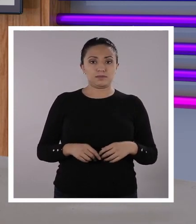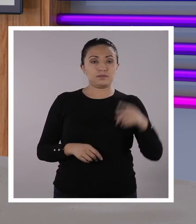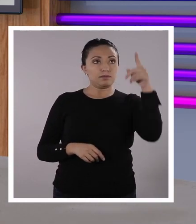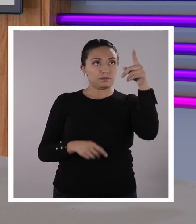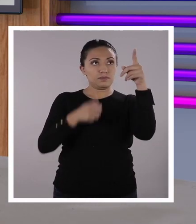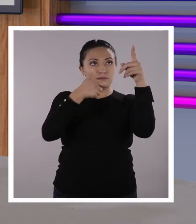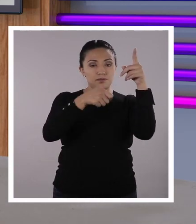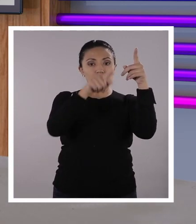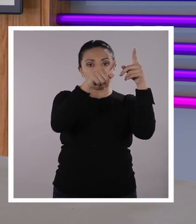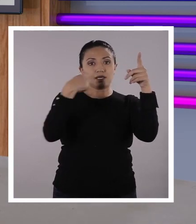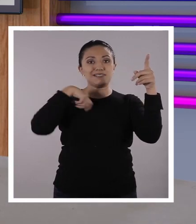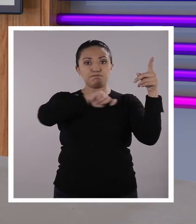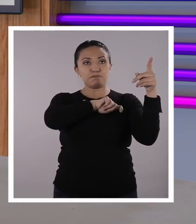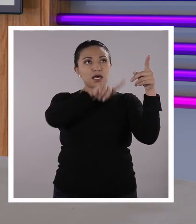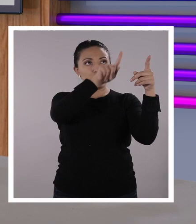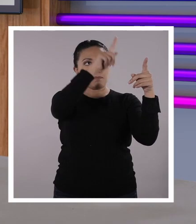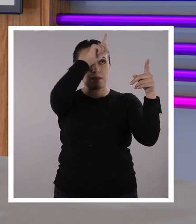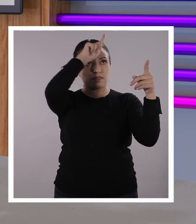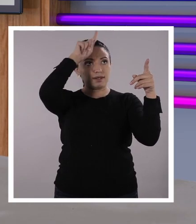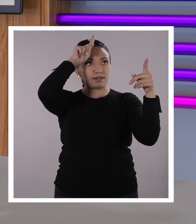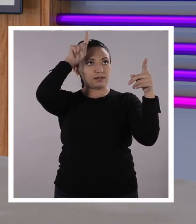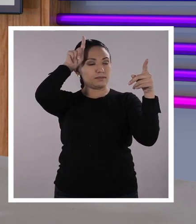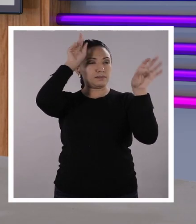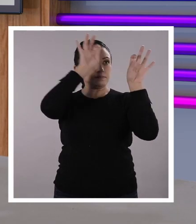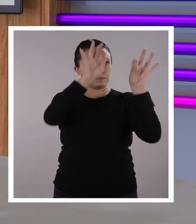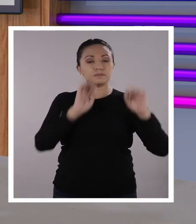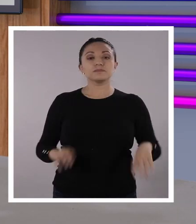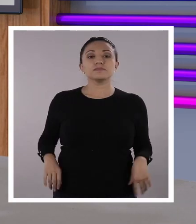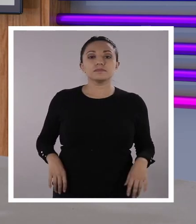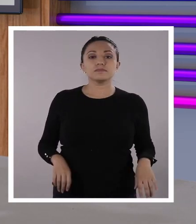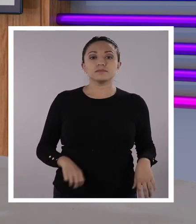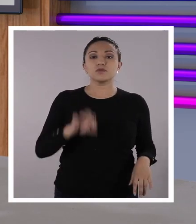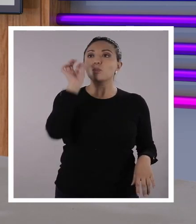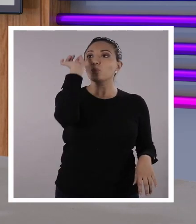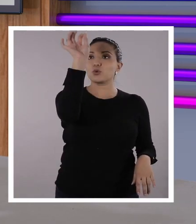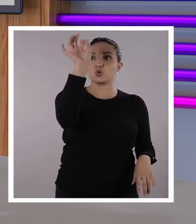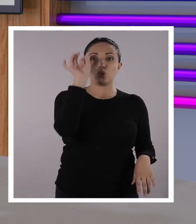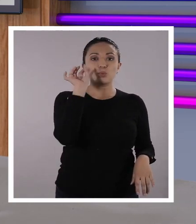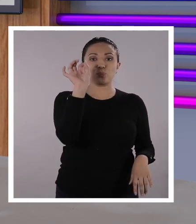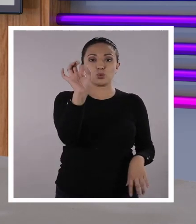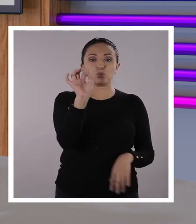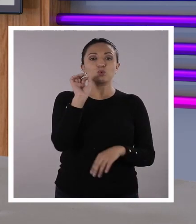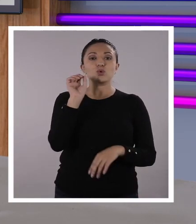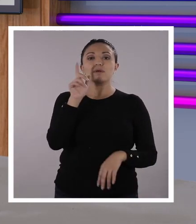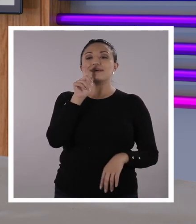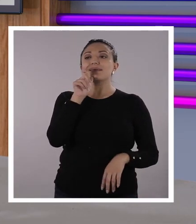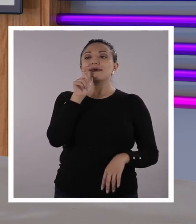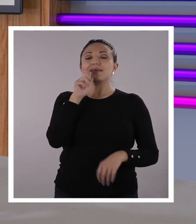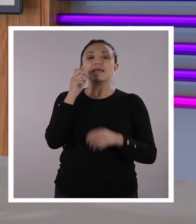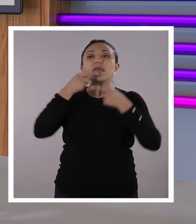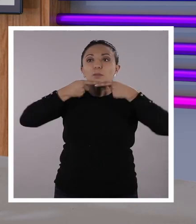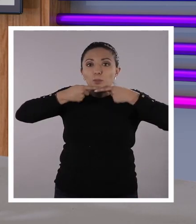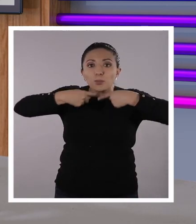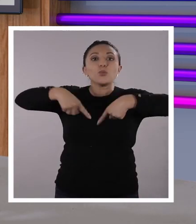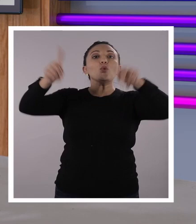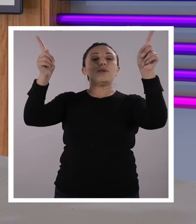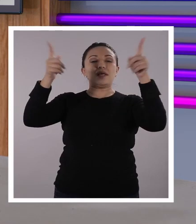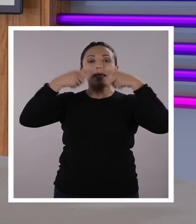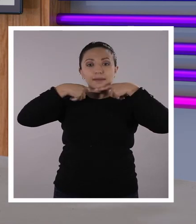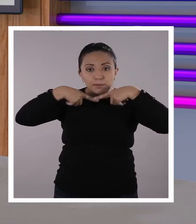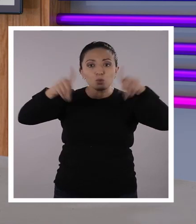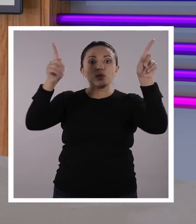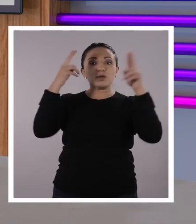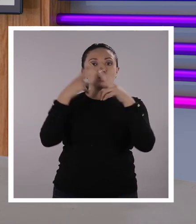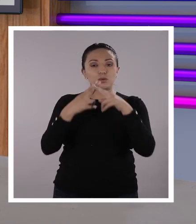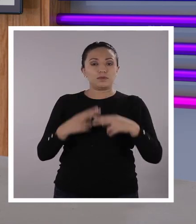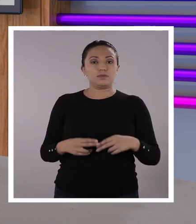Sí, correcto. Madrid, España. ¿De acuerdo? Ponemos dos puntos y ponemos el nombre de la editorial que publicó el libro.